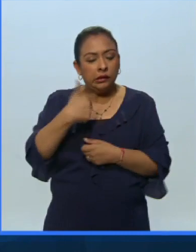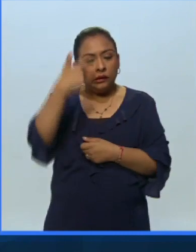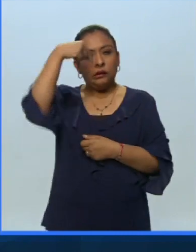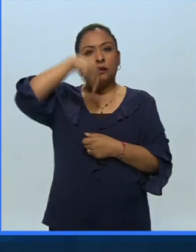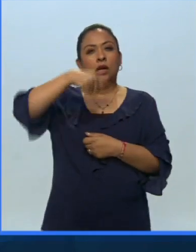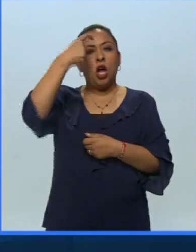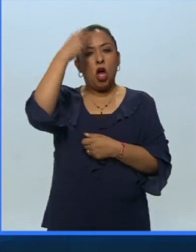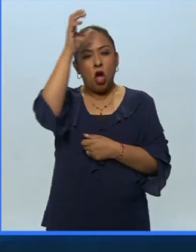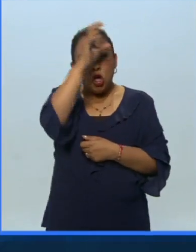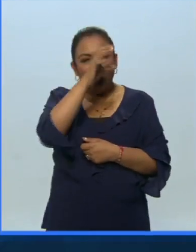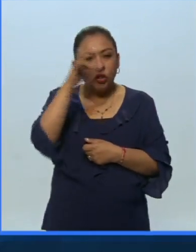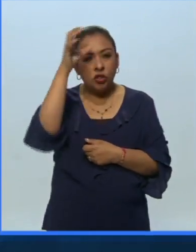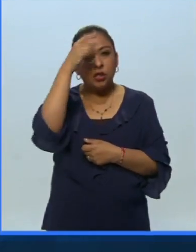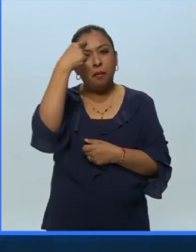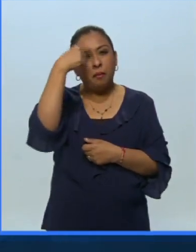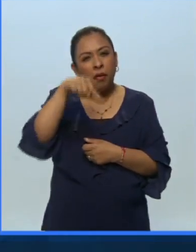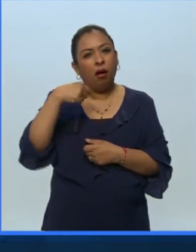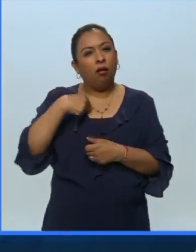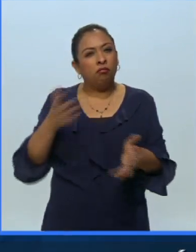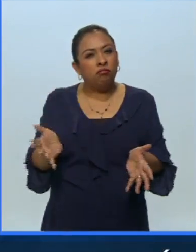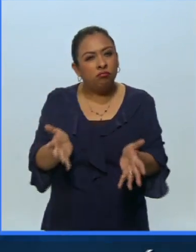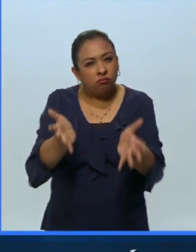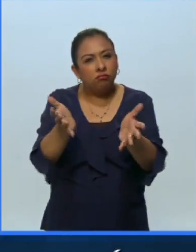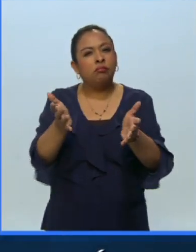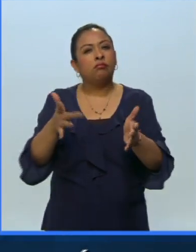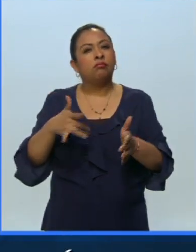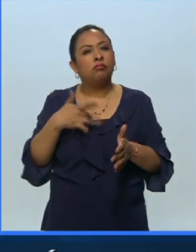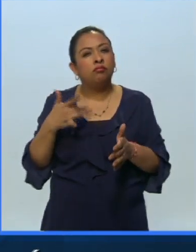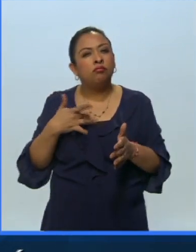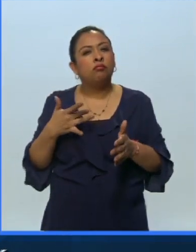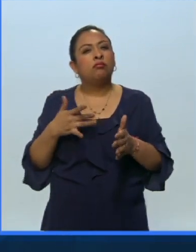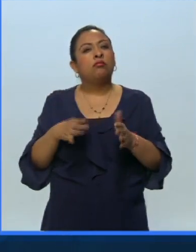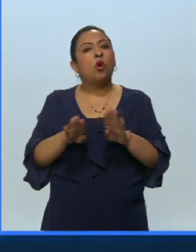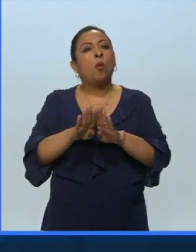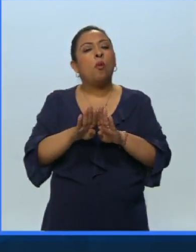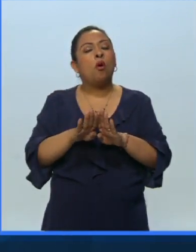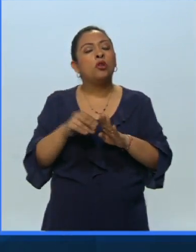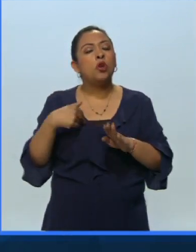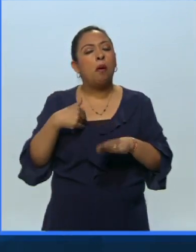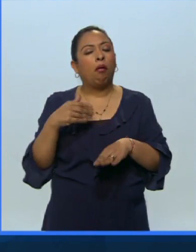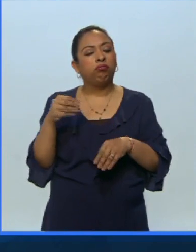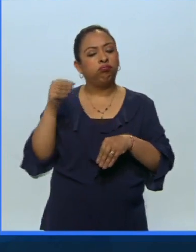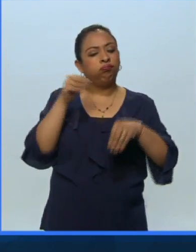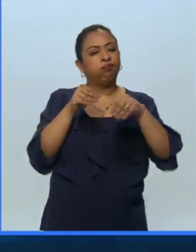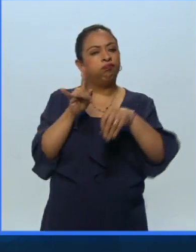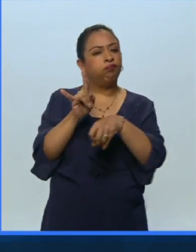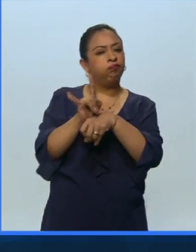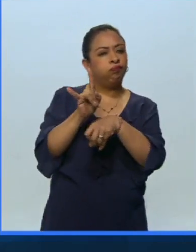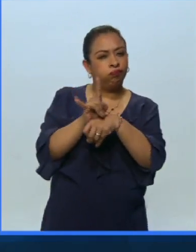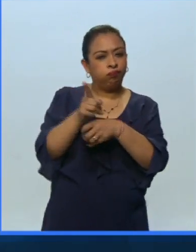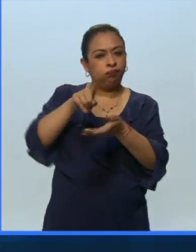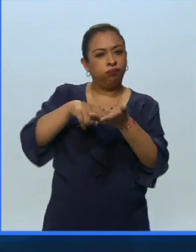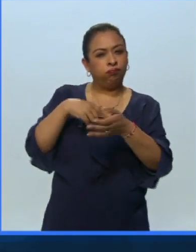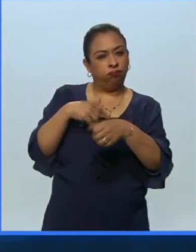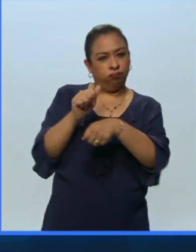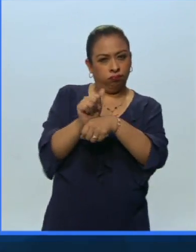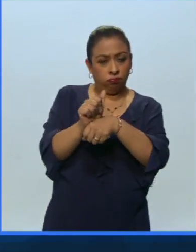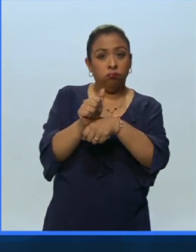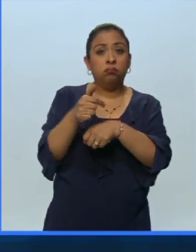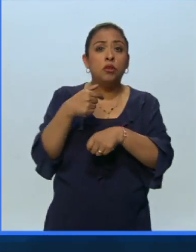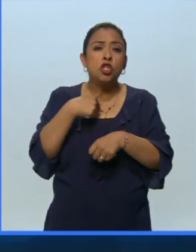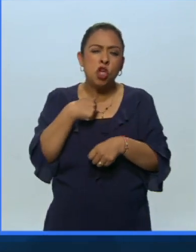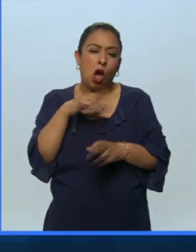incentivar, para estimular la creación. Y yo soy un poco de